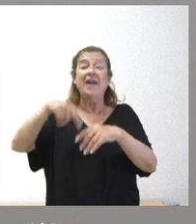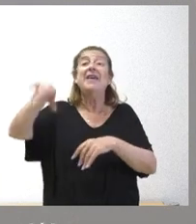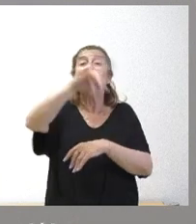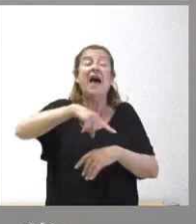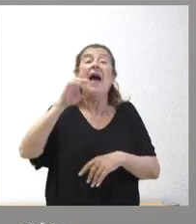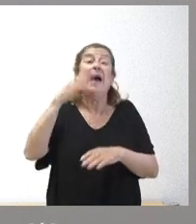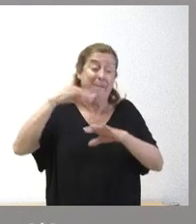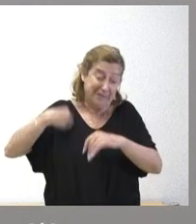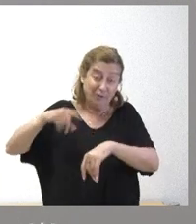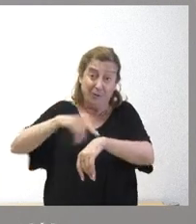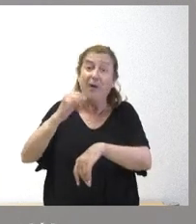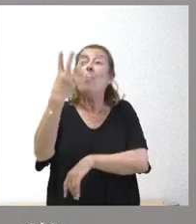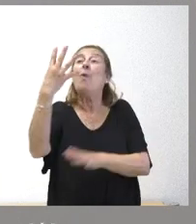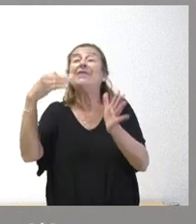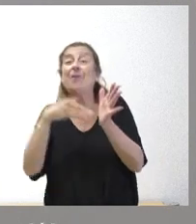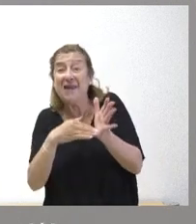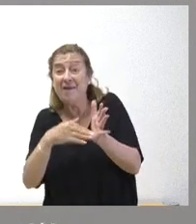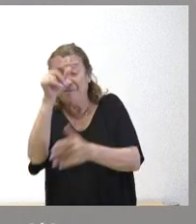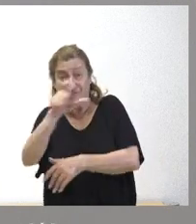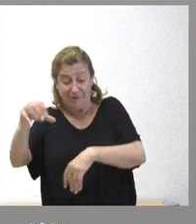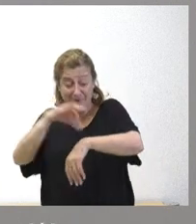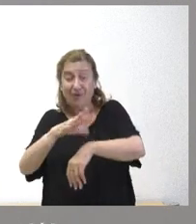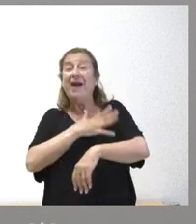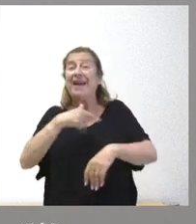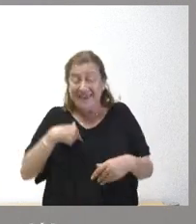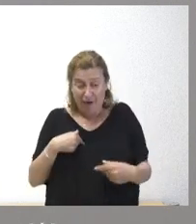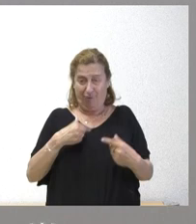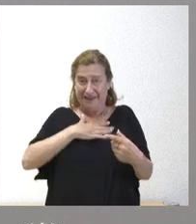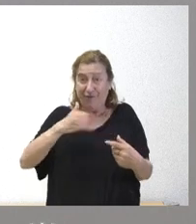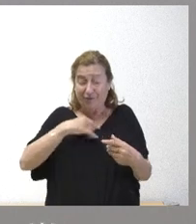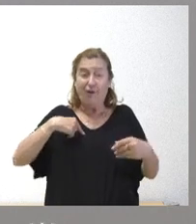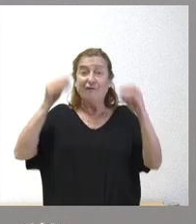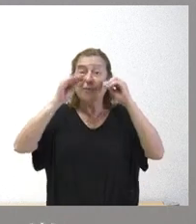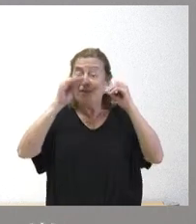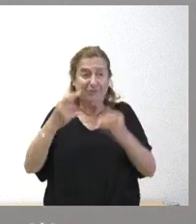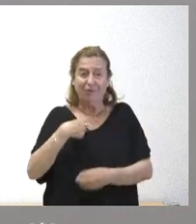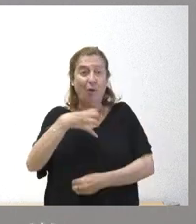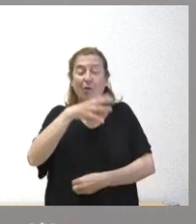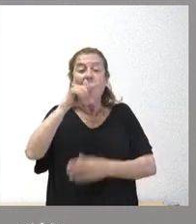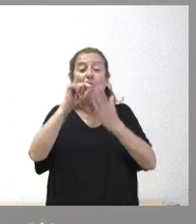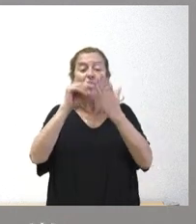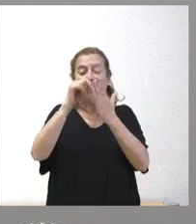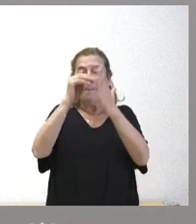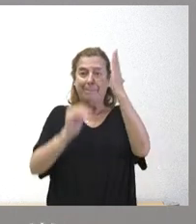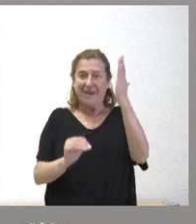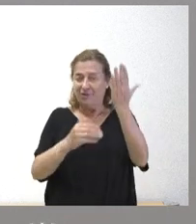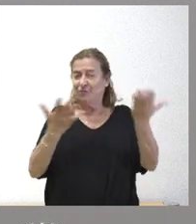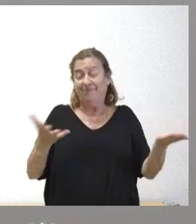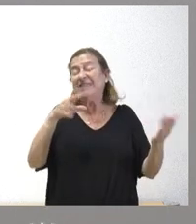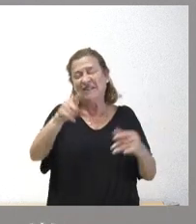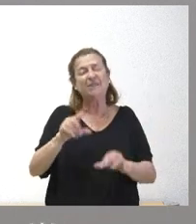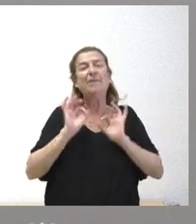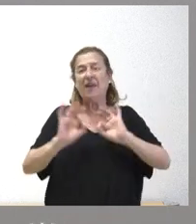mil médicos que quisieran tener una formación MIR y que no lo pueden hacer por esa nota de corte. Especialmente esto perjudica